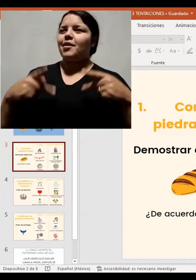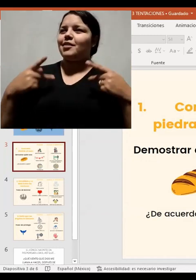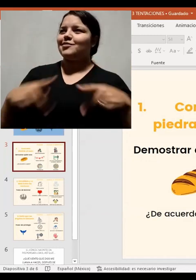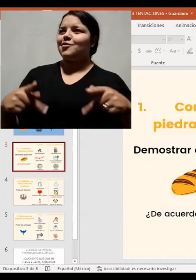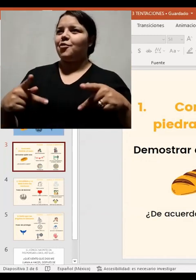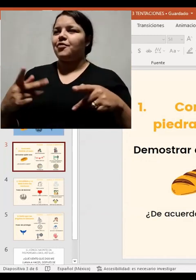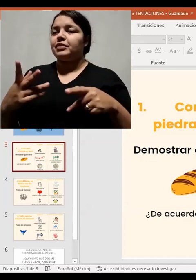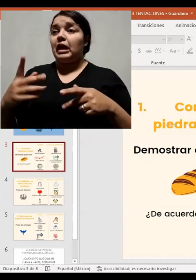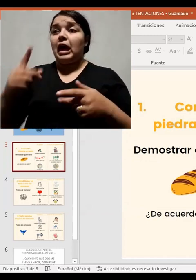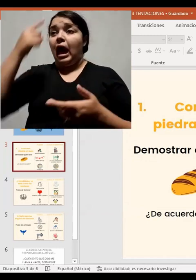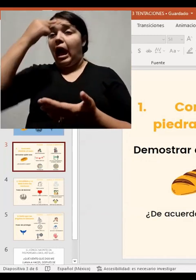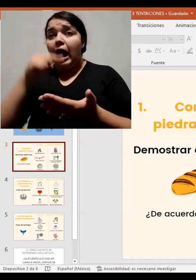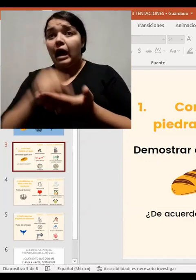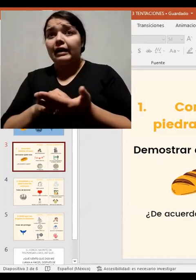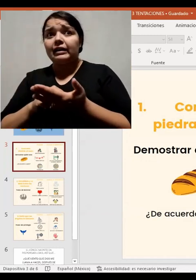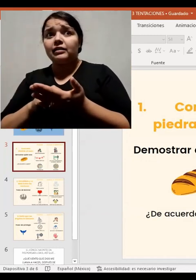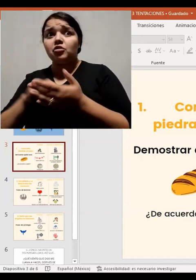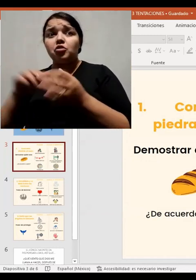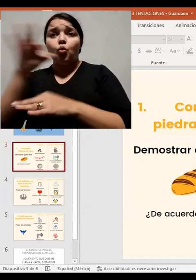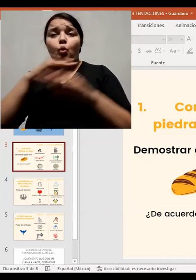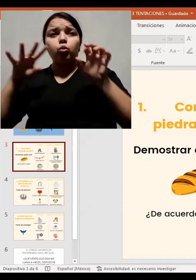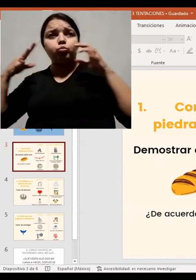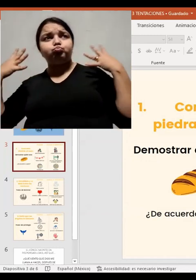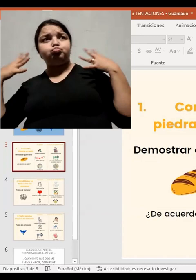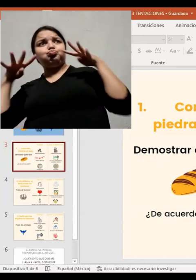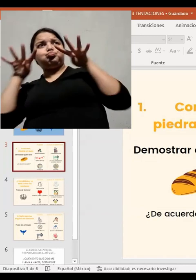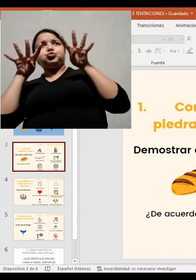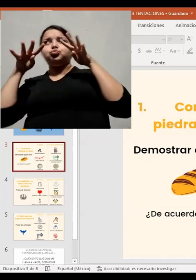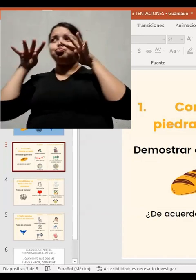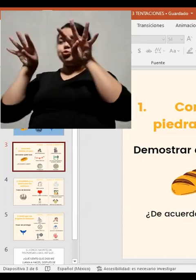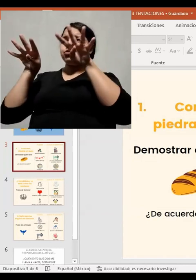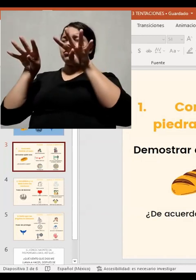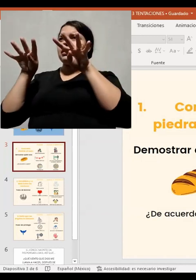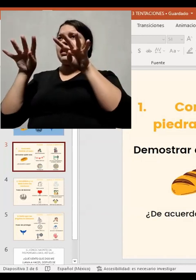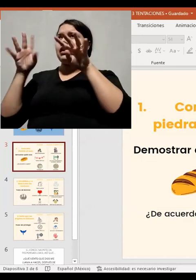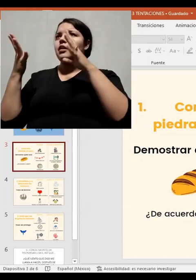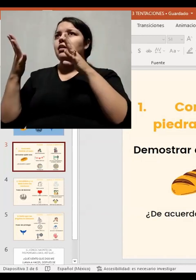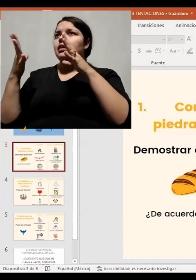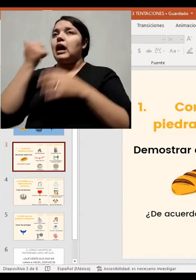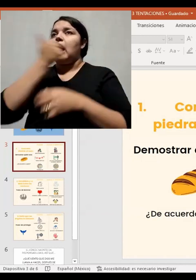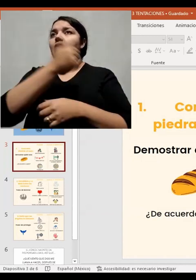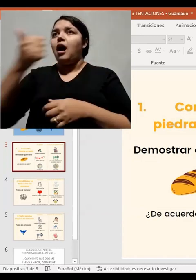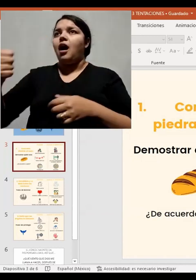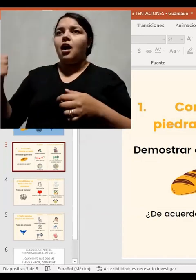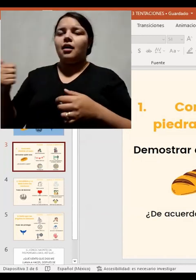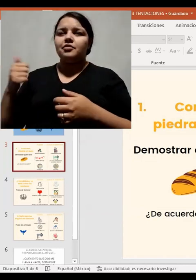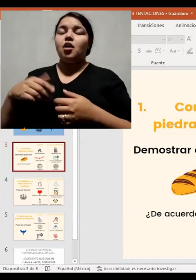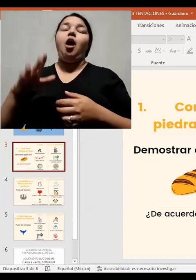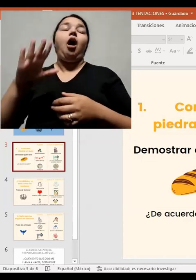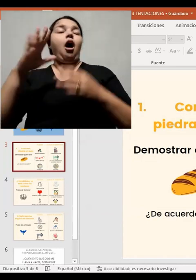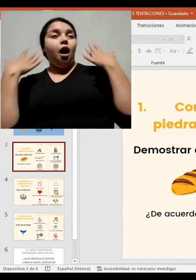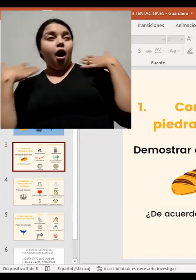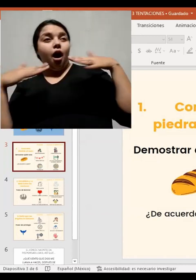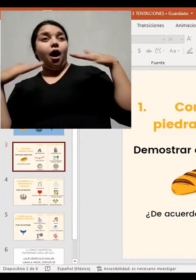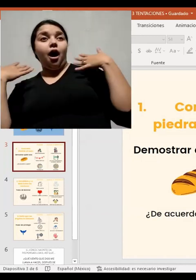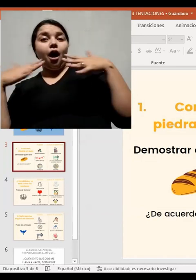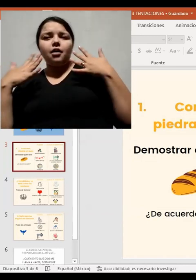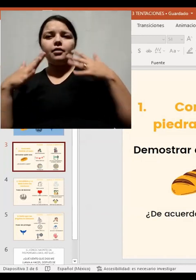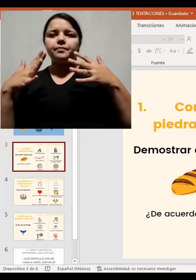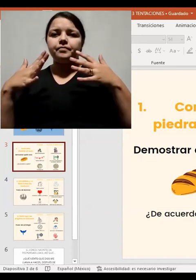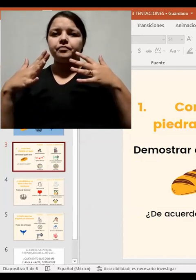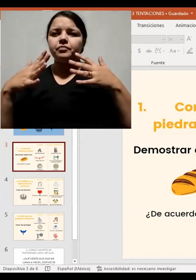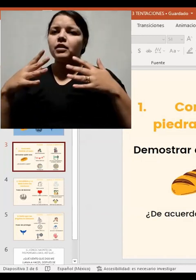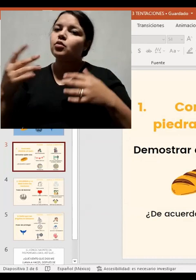correcto, en lugar de cómo sería su contraparte en el amor y el servicio, una crianza respetuosa, una crianza con límites, una crianza